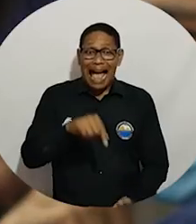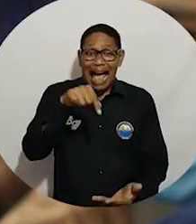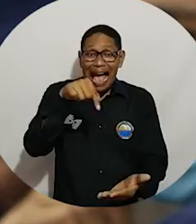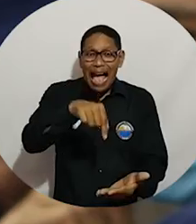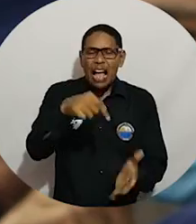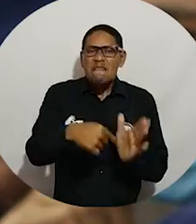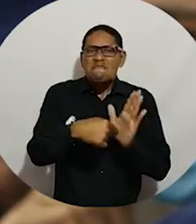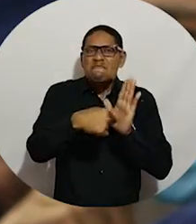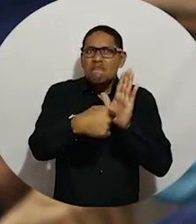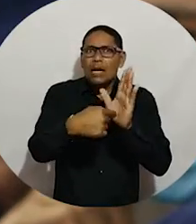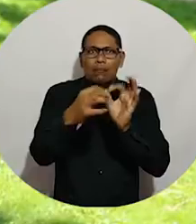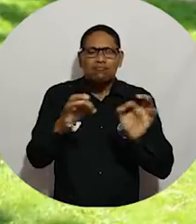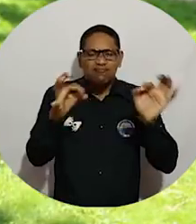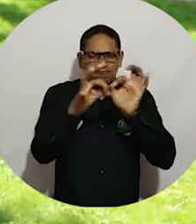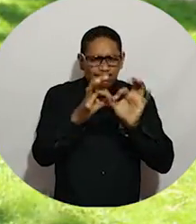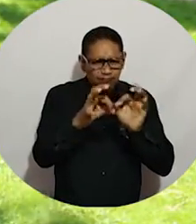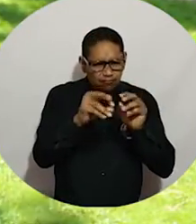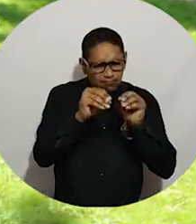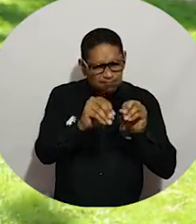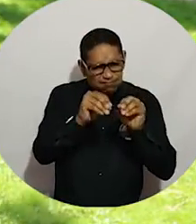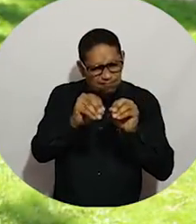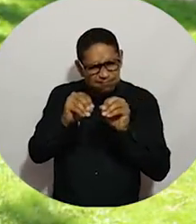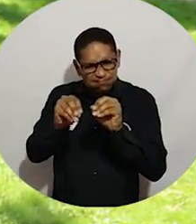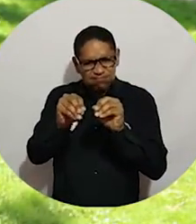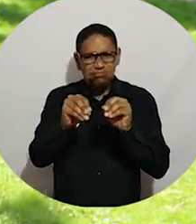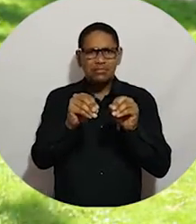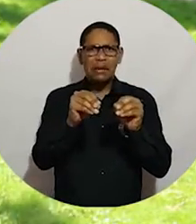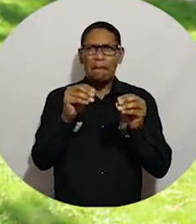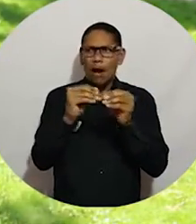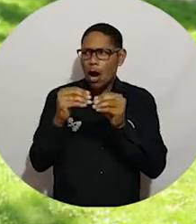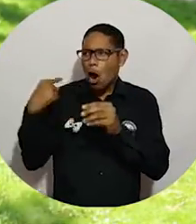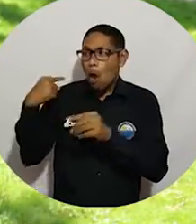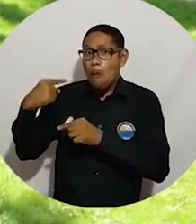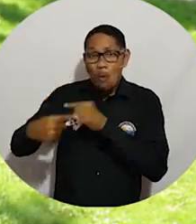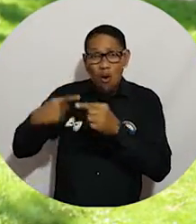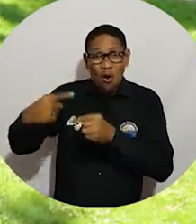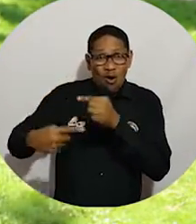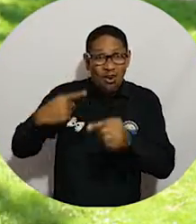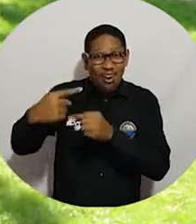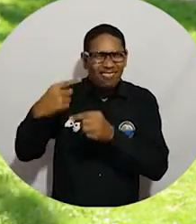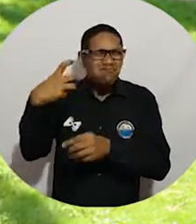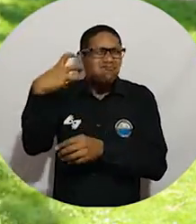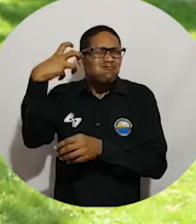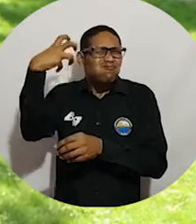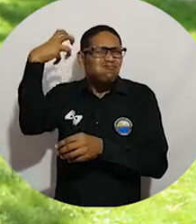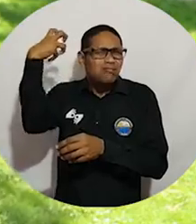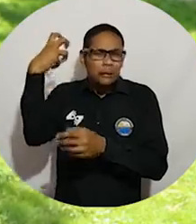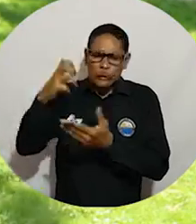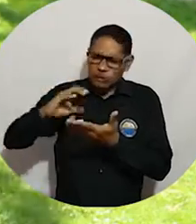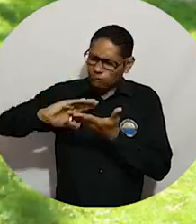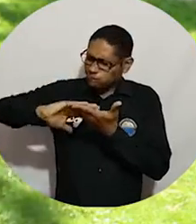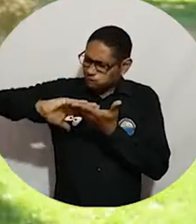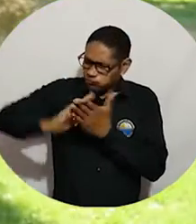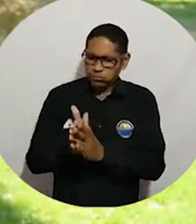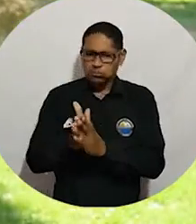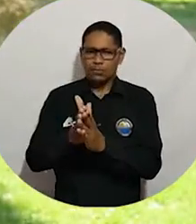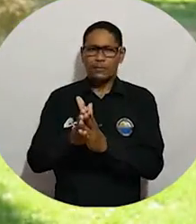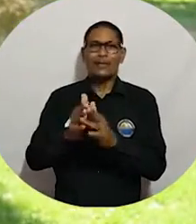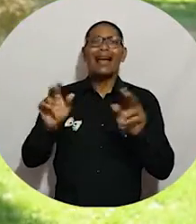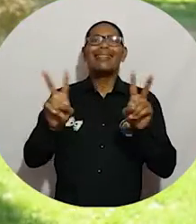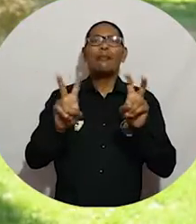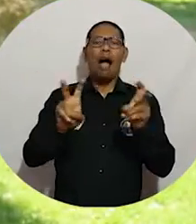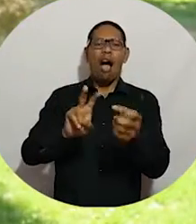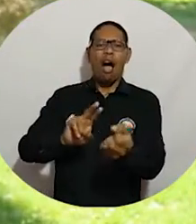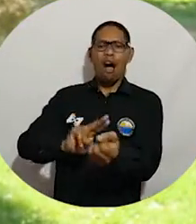Lo que se trata es de enseñar a deconstruir estos procesos y ver que la mal